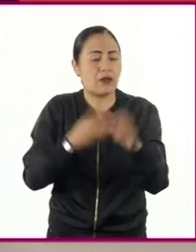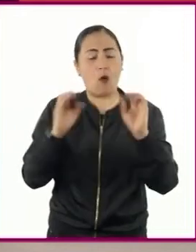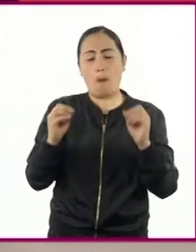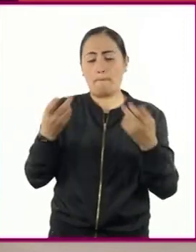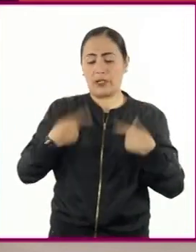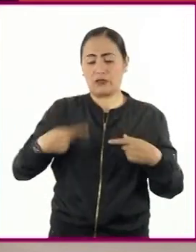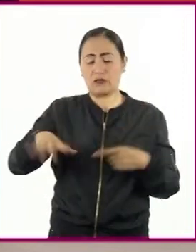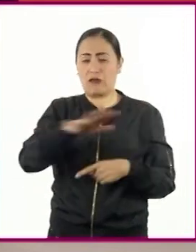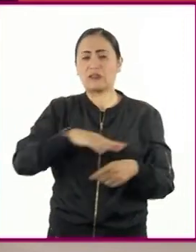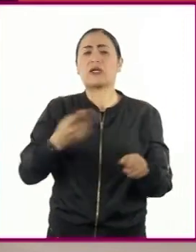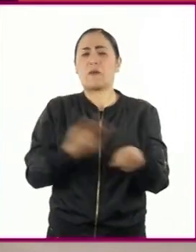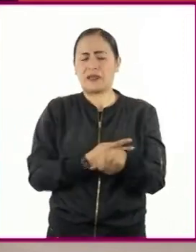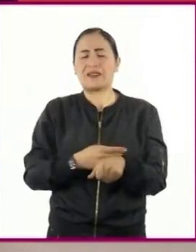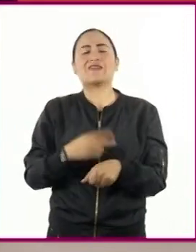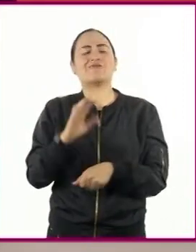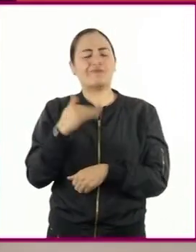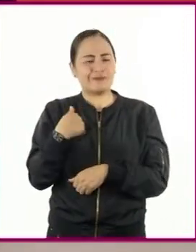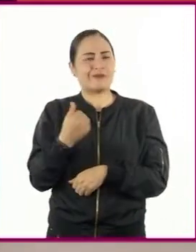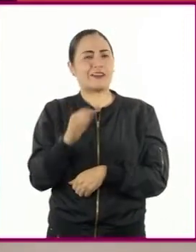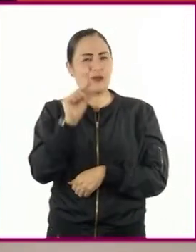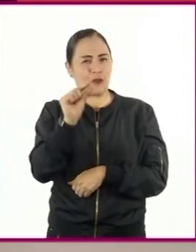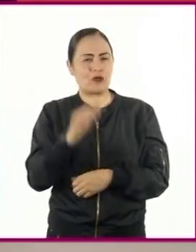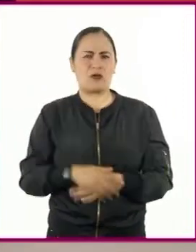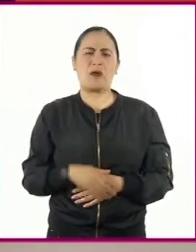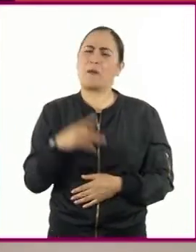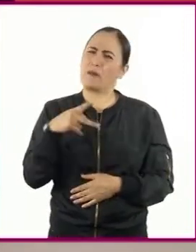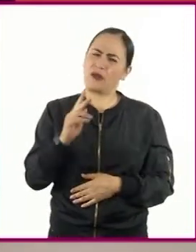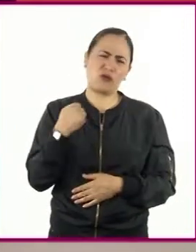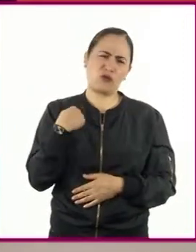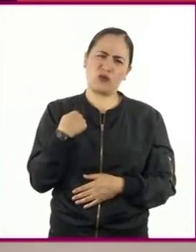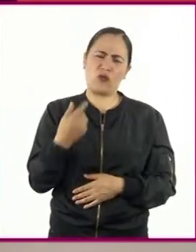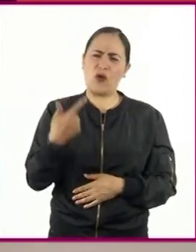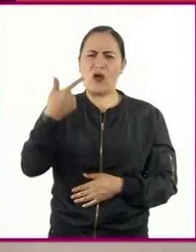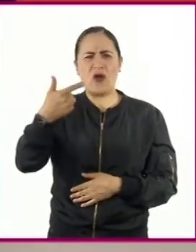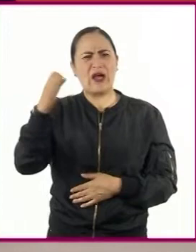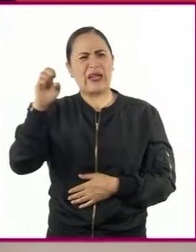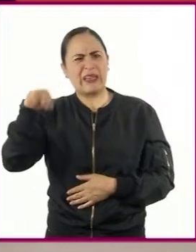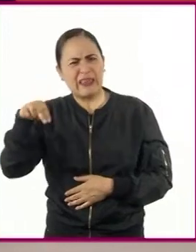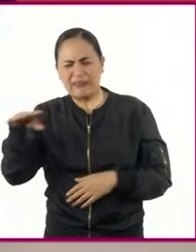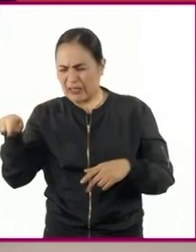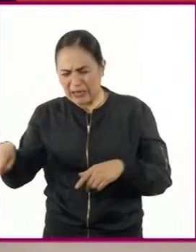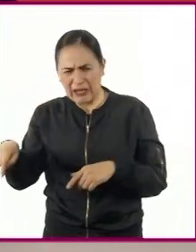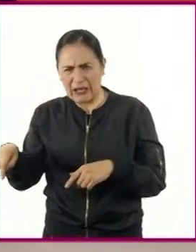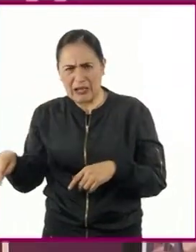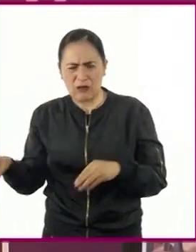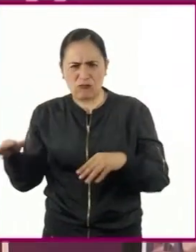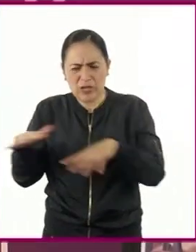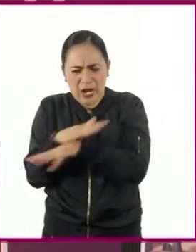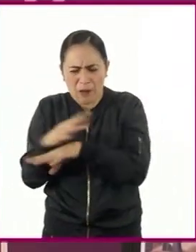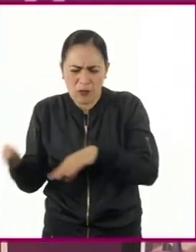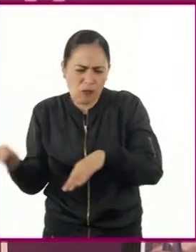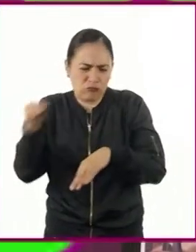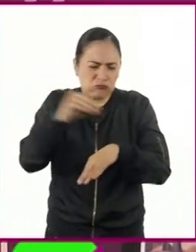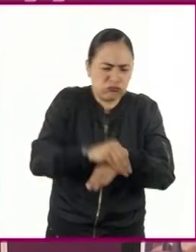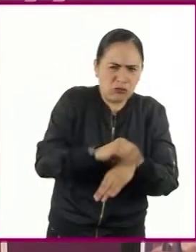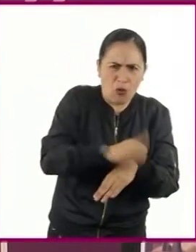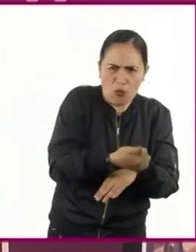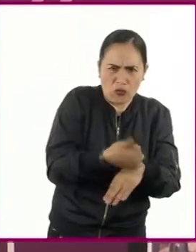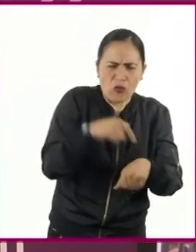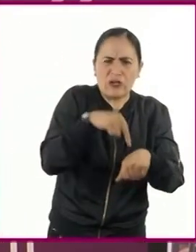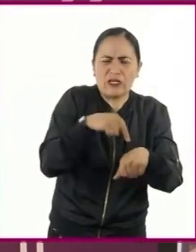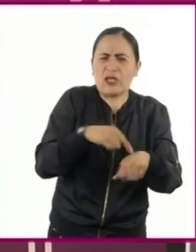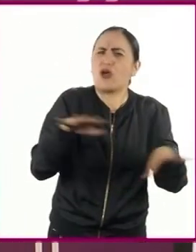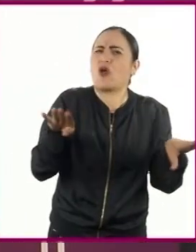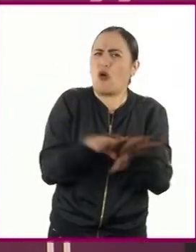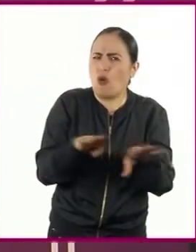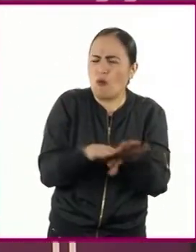Pero aún no me queda claro cómo se hace el cambio de los genes en los organismos. Esto lo podemos resolver en